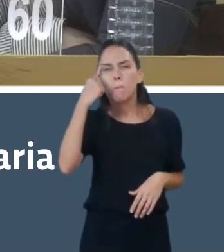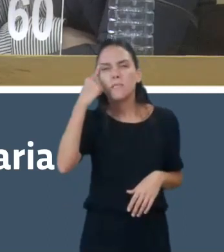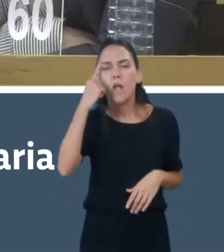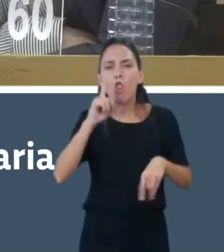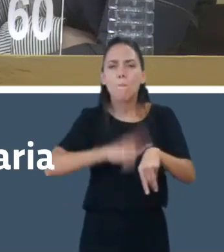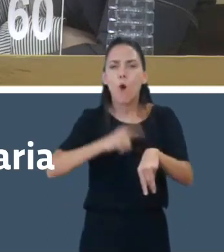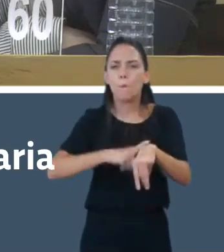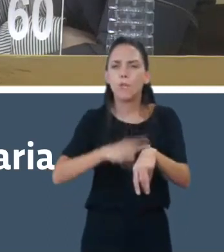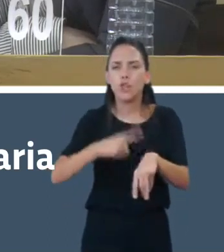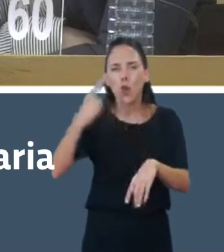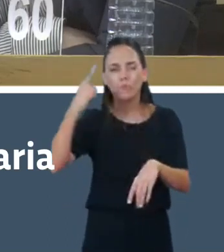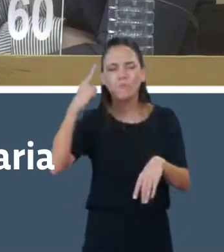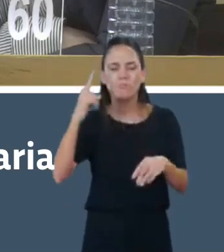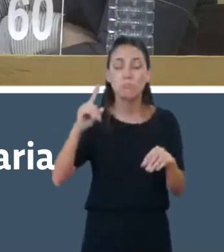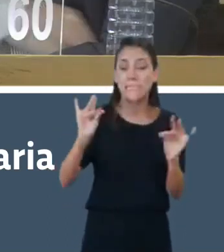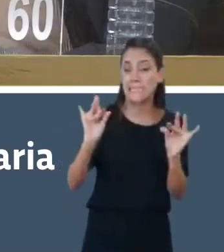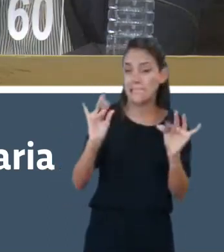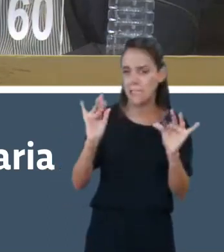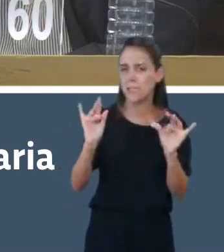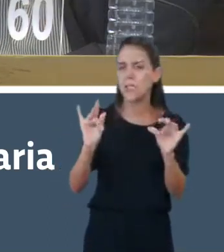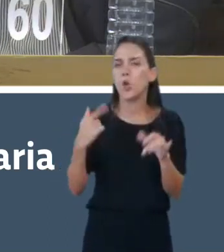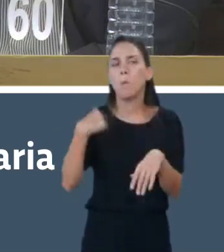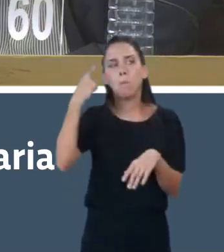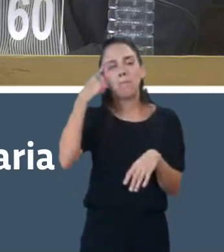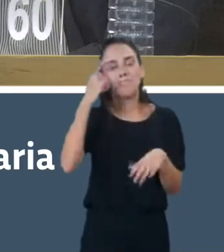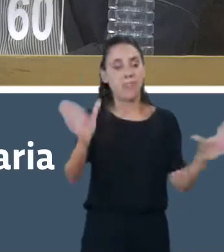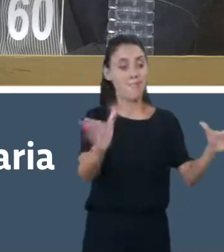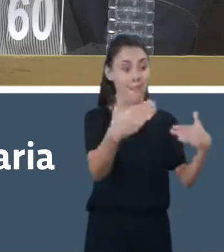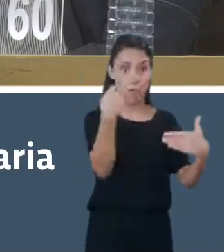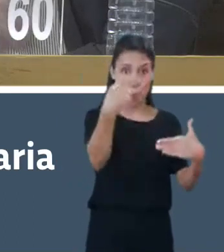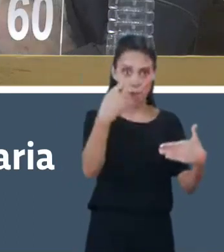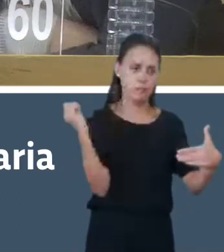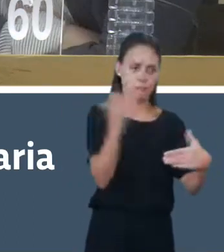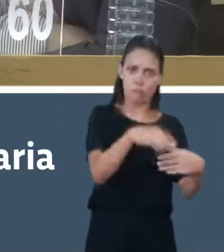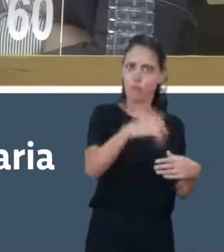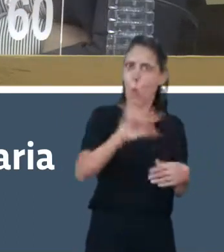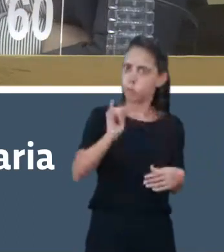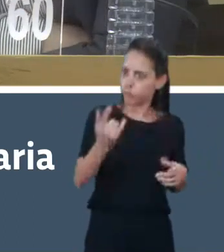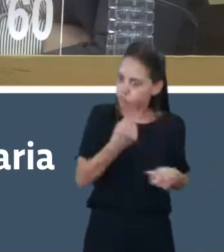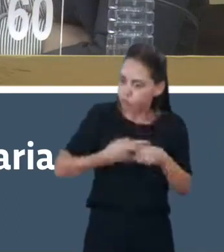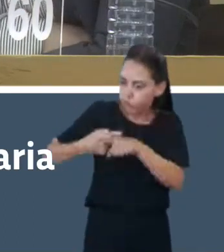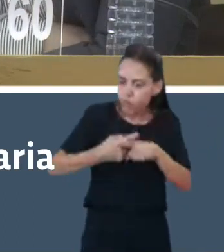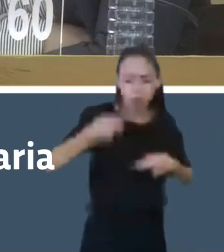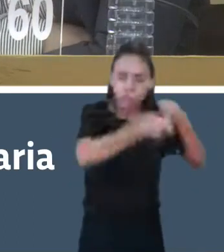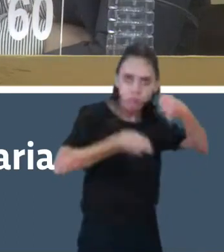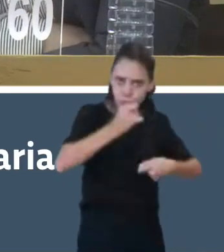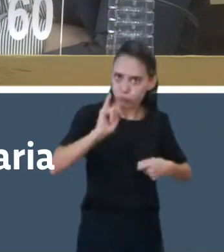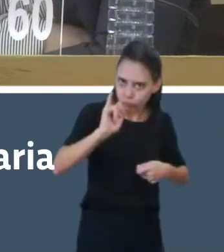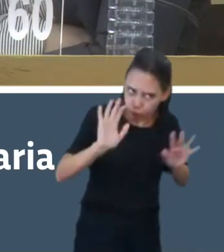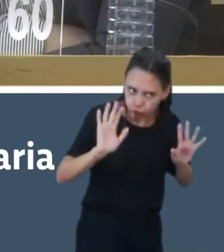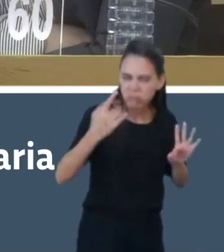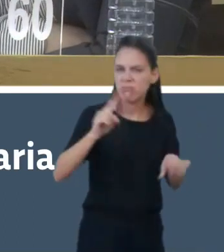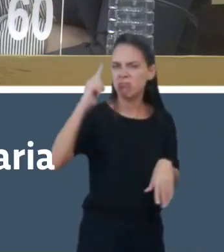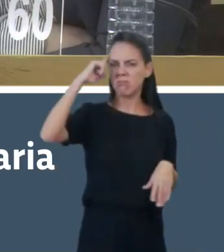necesidad de fondear a la caja de jubilaciones de la provincia, el límite temporal sería una medida